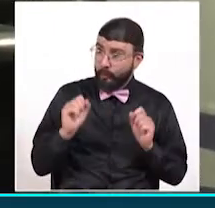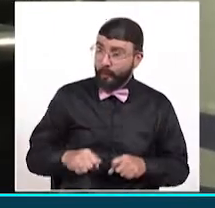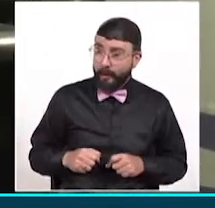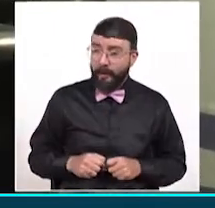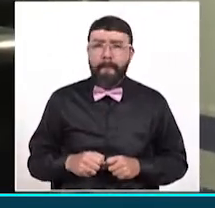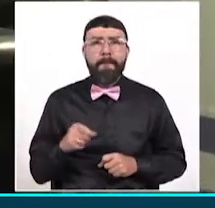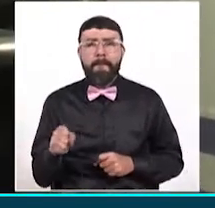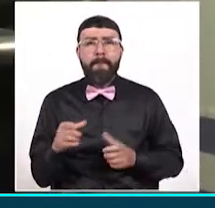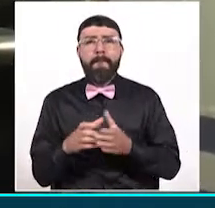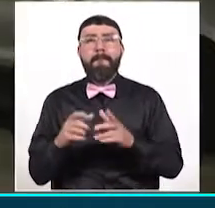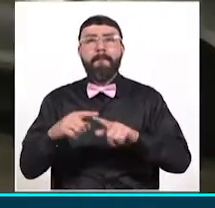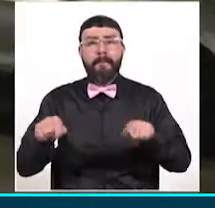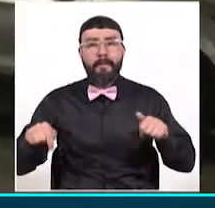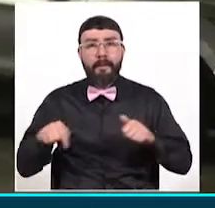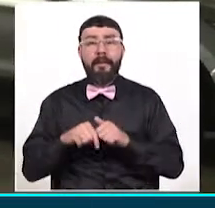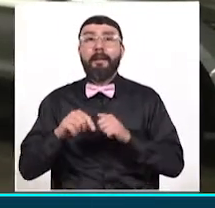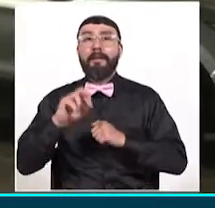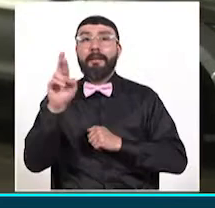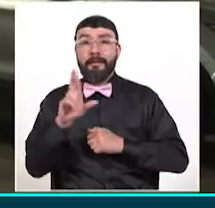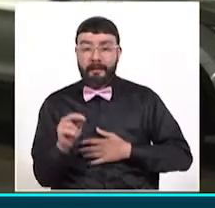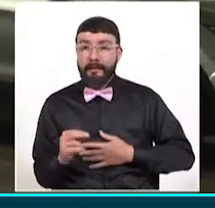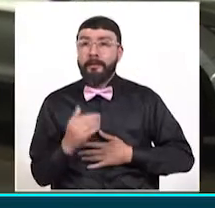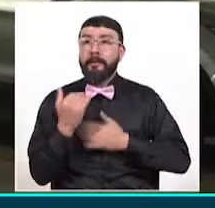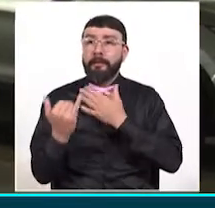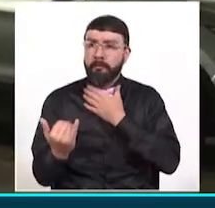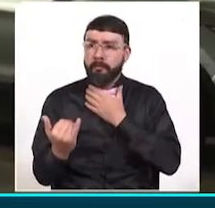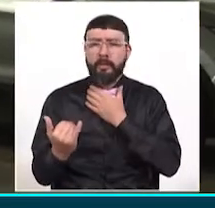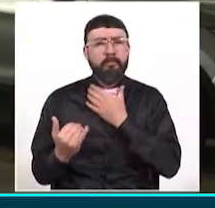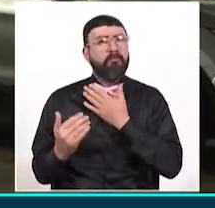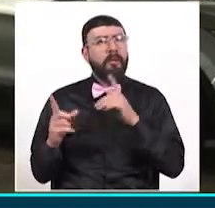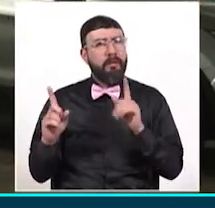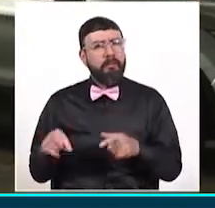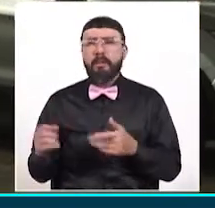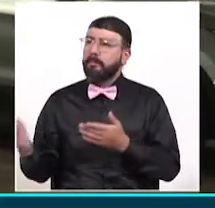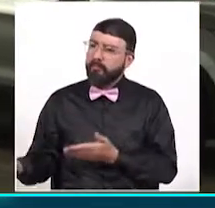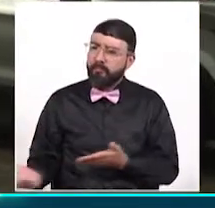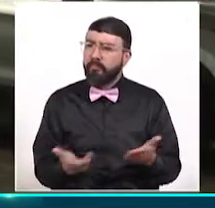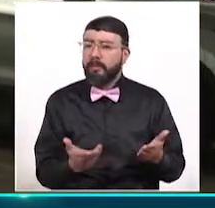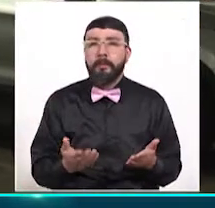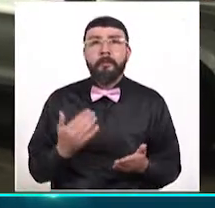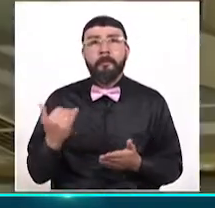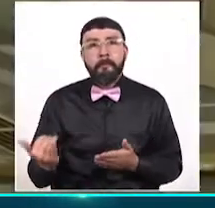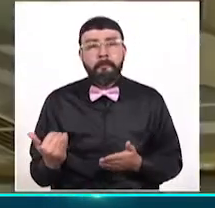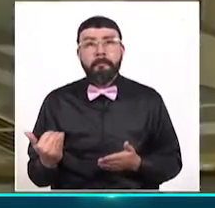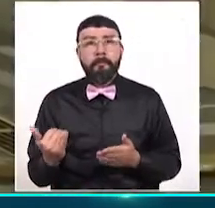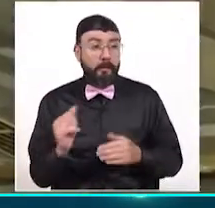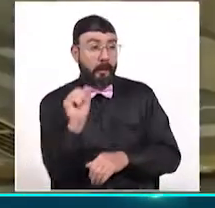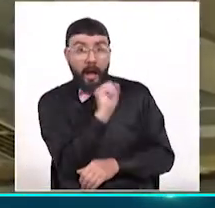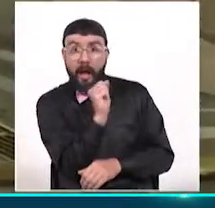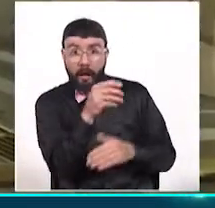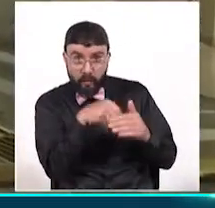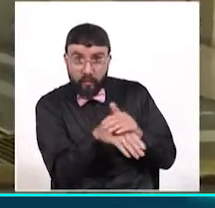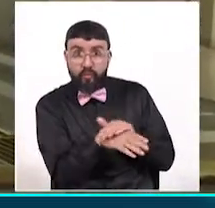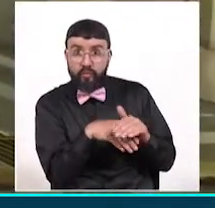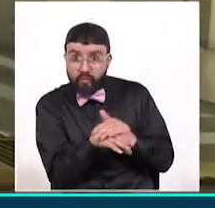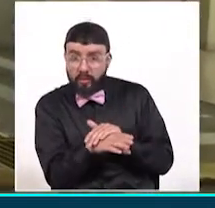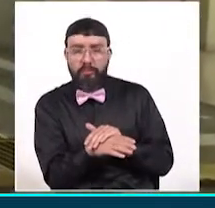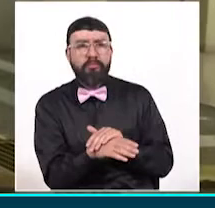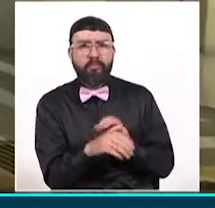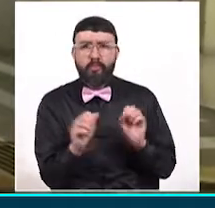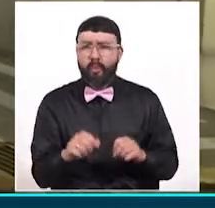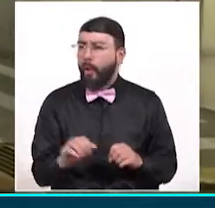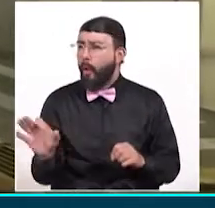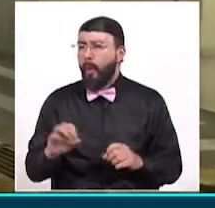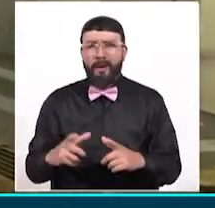Rizaralda, pone a disposición parqueaderos y zonas comunes de grandes